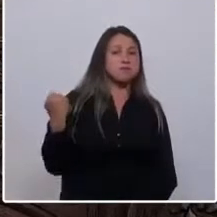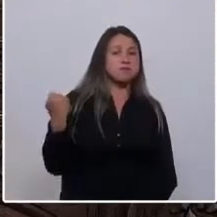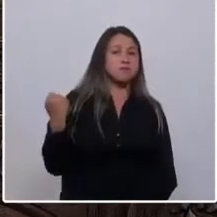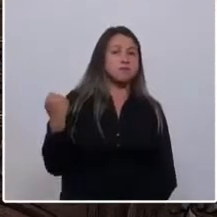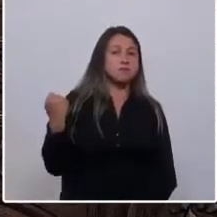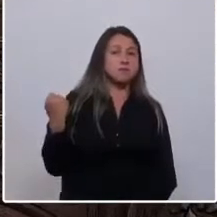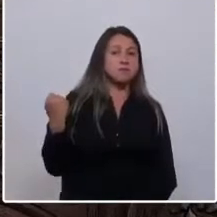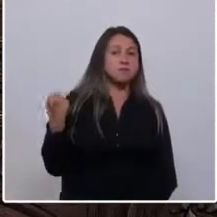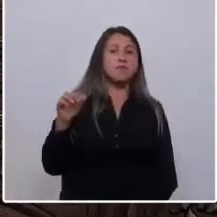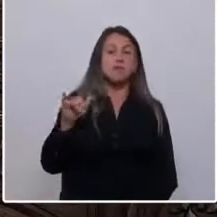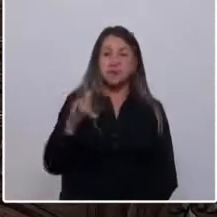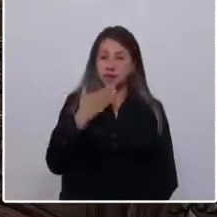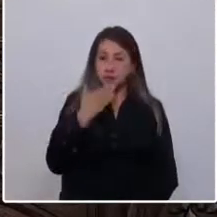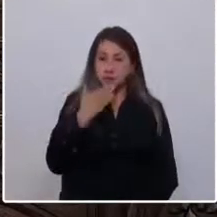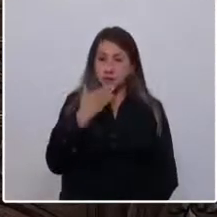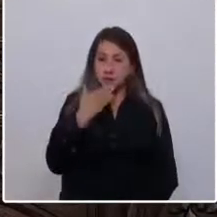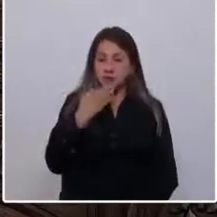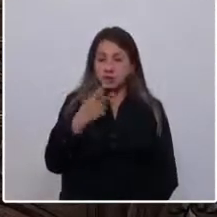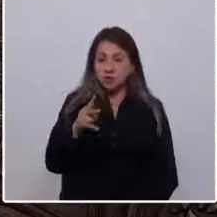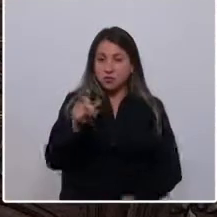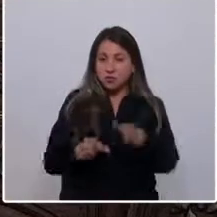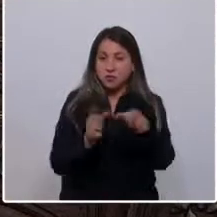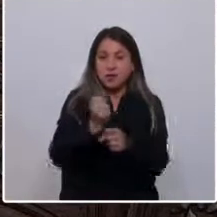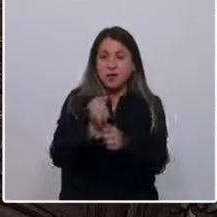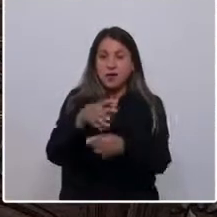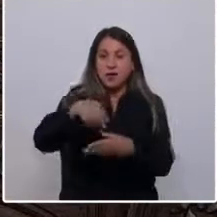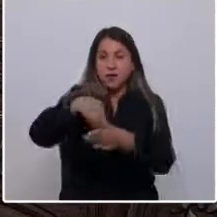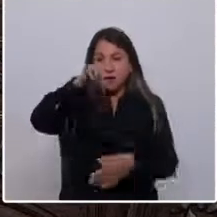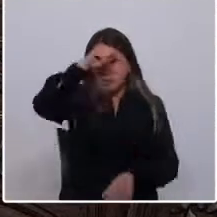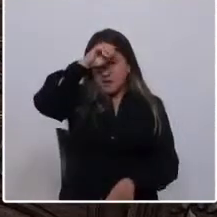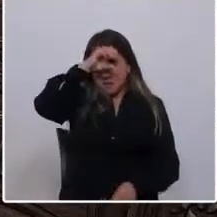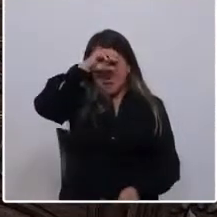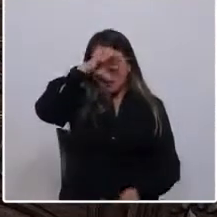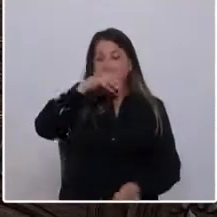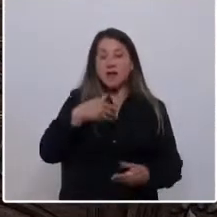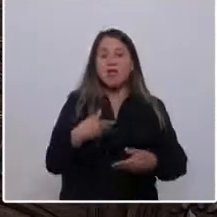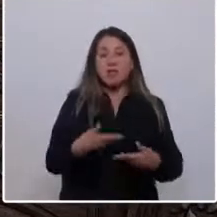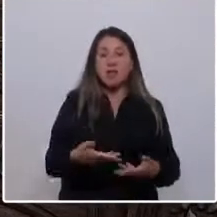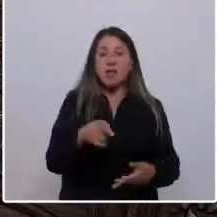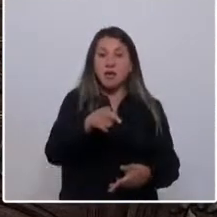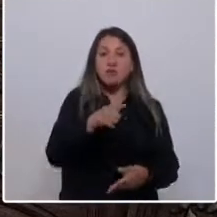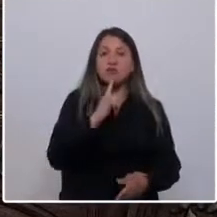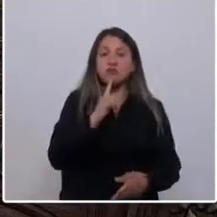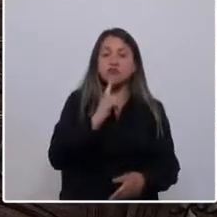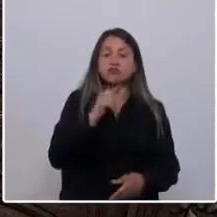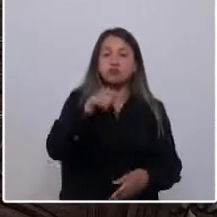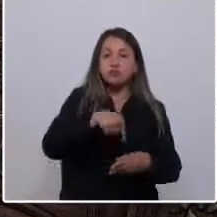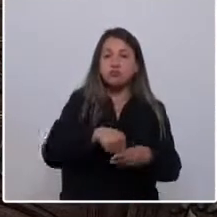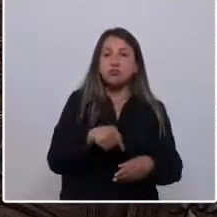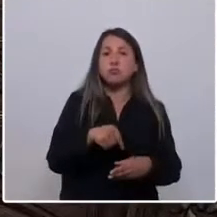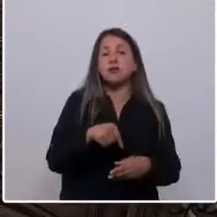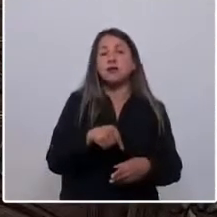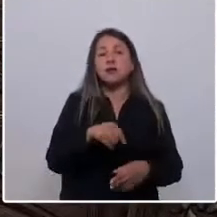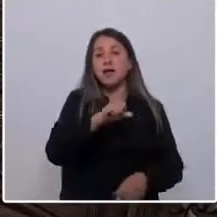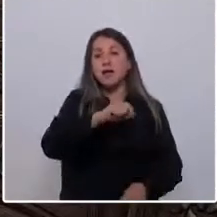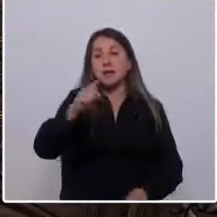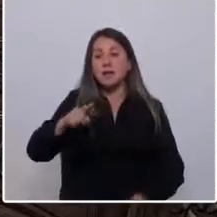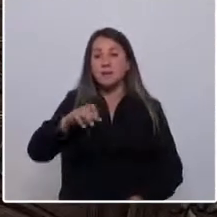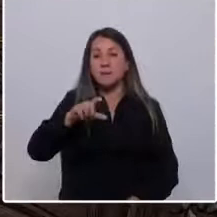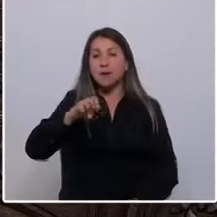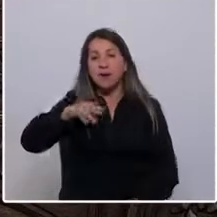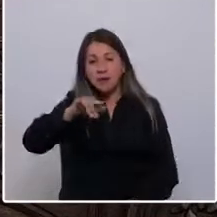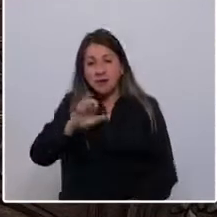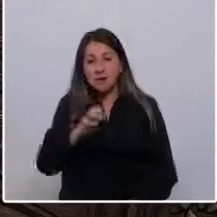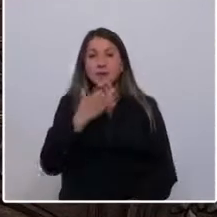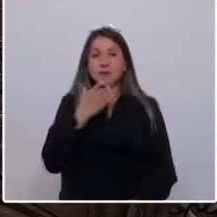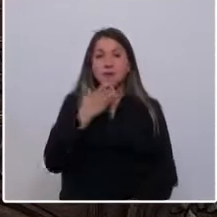y también a sus trabajadores. La minería no es solamente la gran minería que está presente en la gran Chuquicamata o en Pelambre, también está